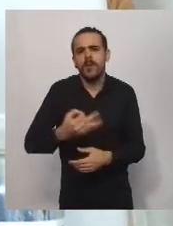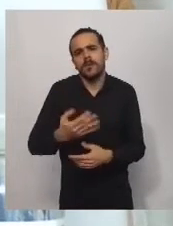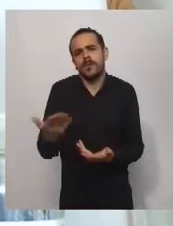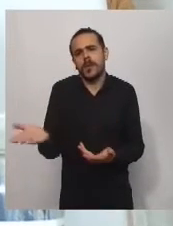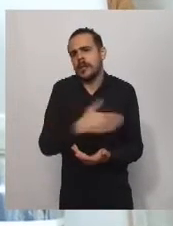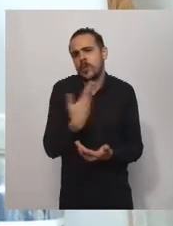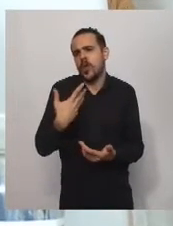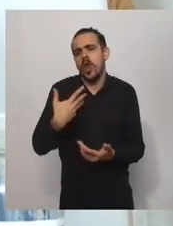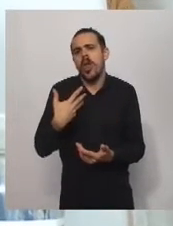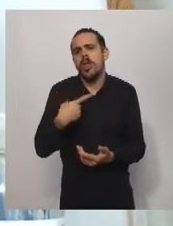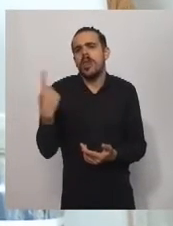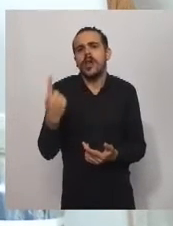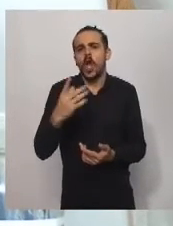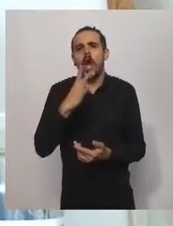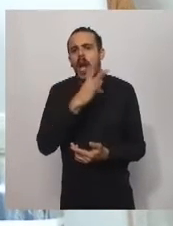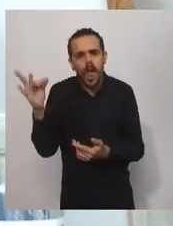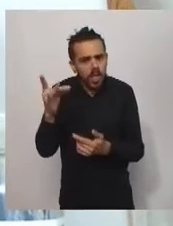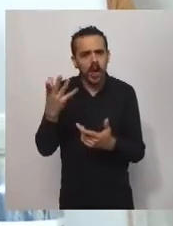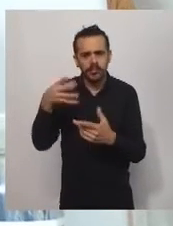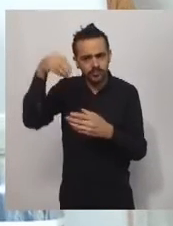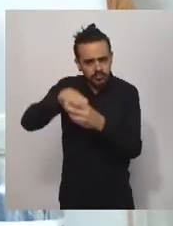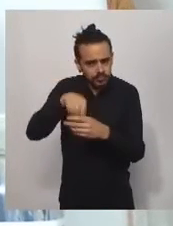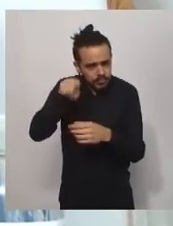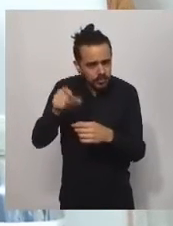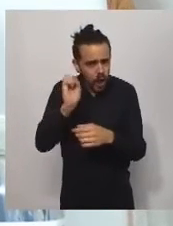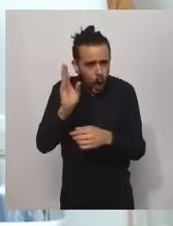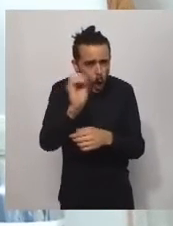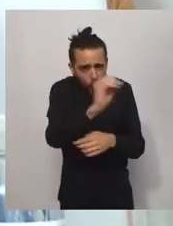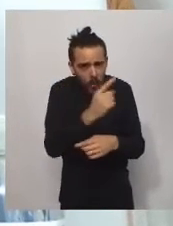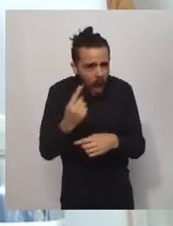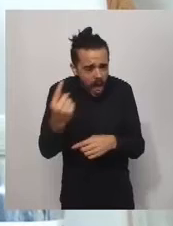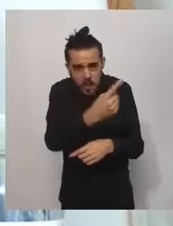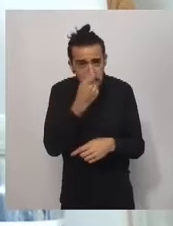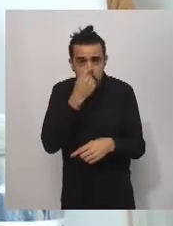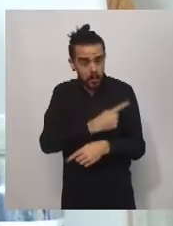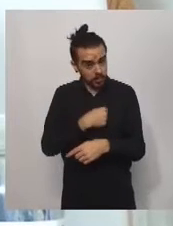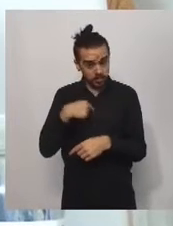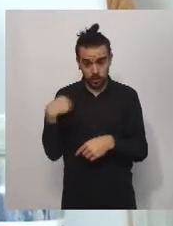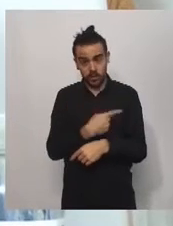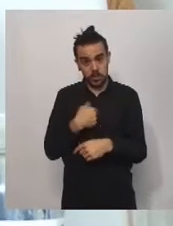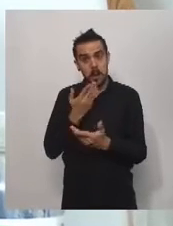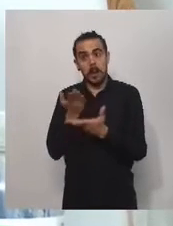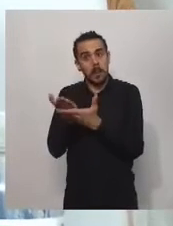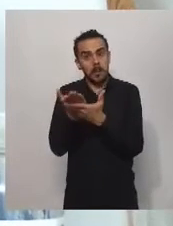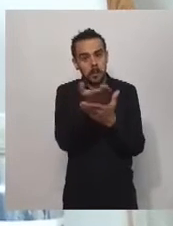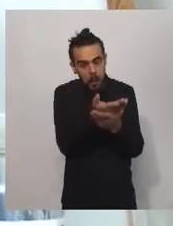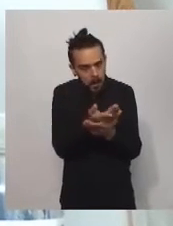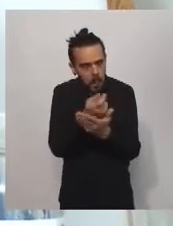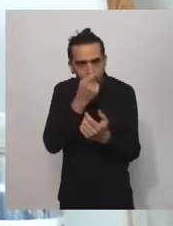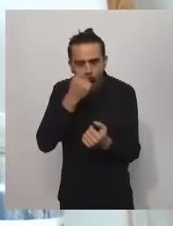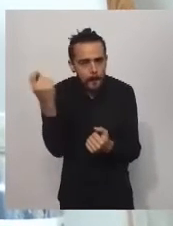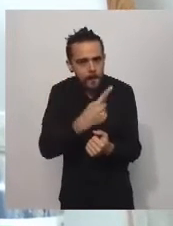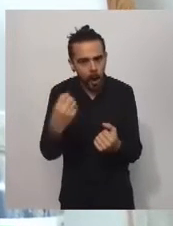toda la dirigencia deportiva que inmediatamente de requerido respondió todo, poniendo a disposición de